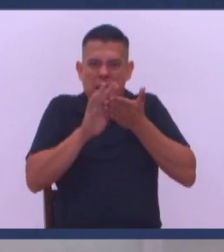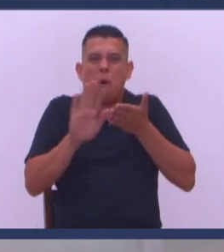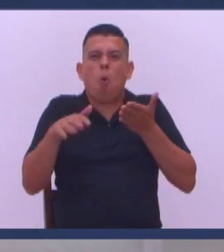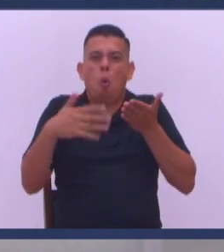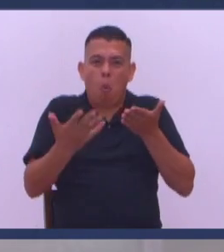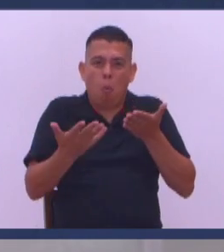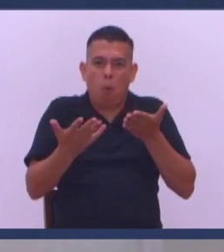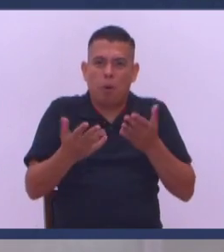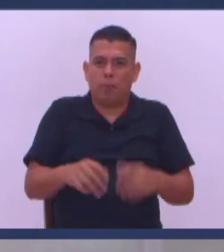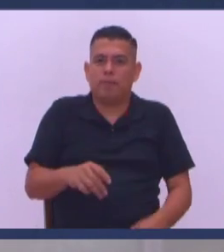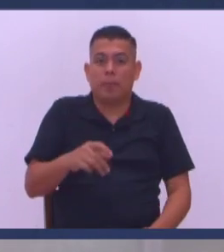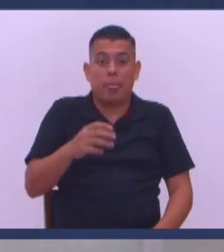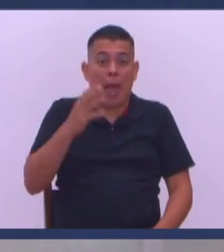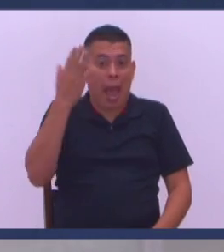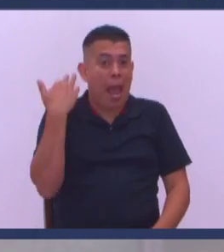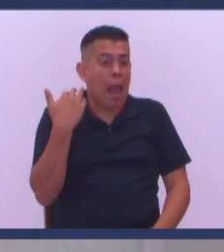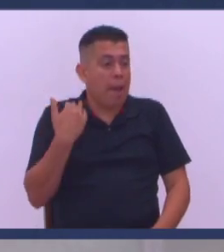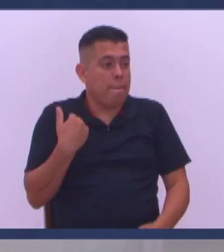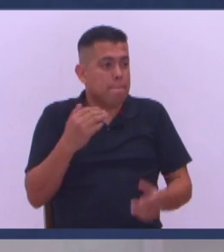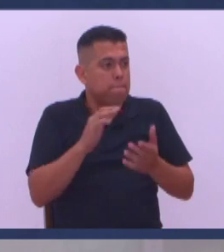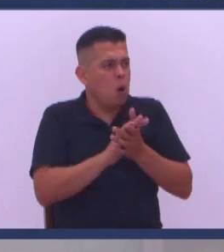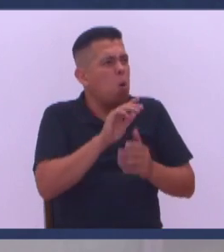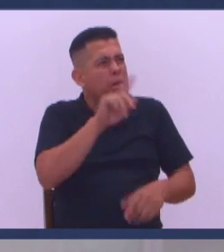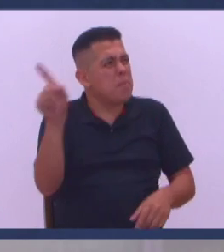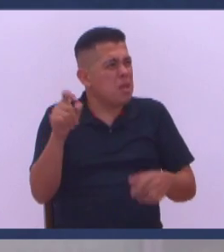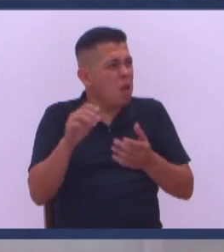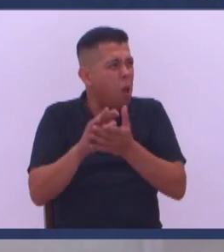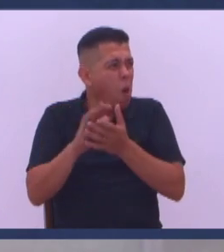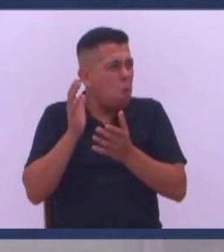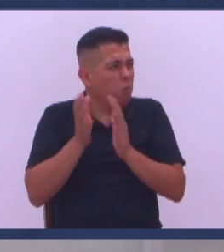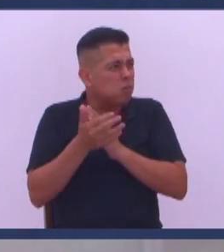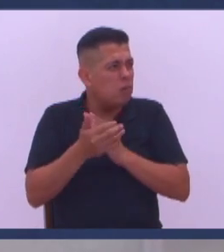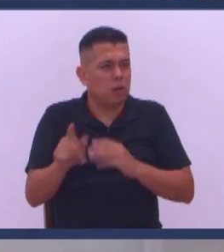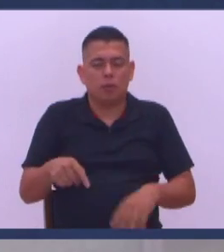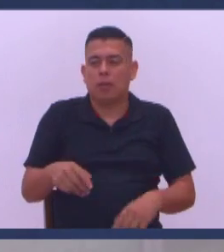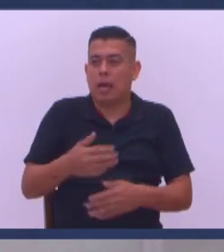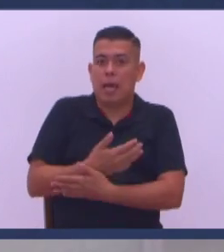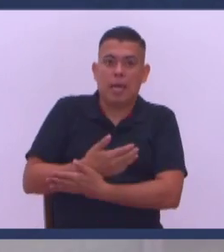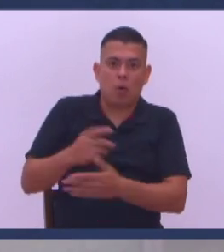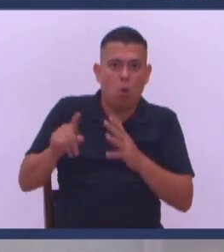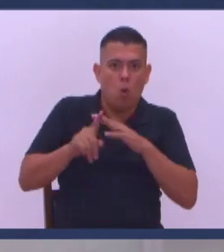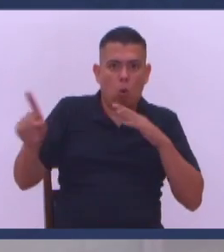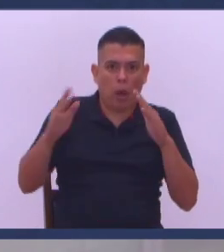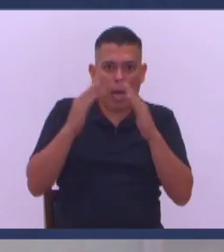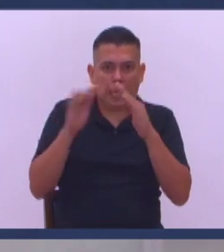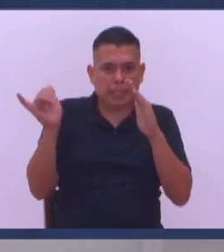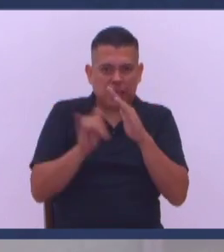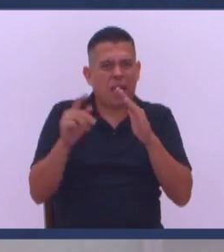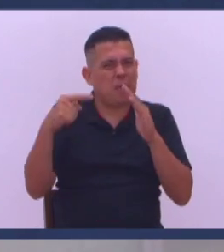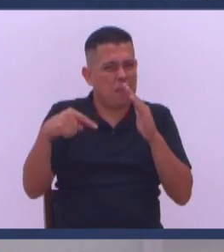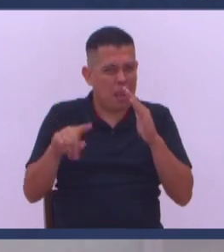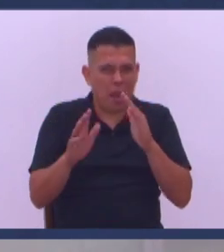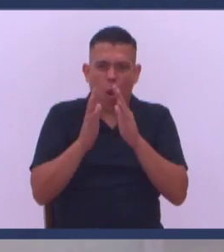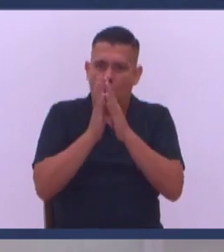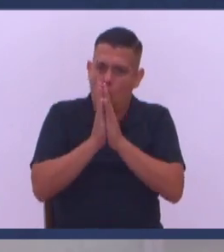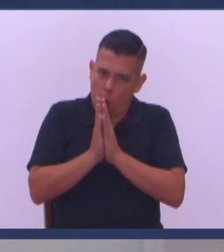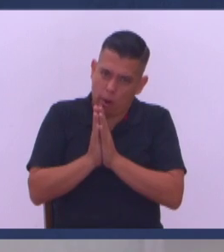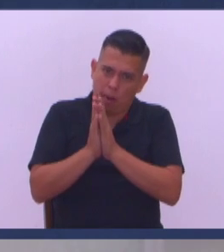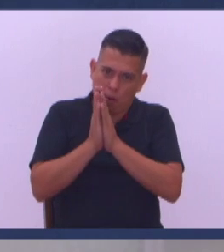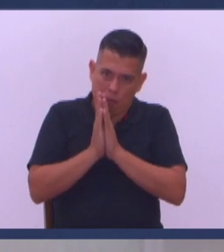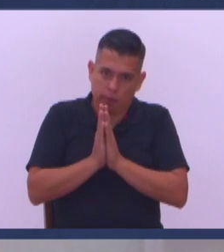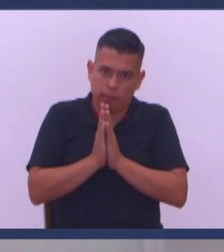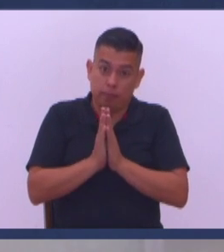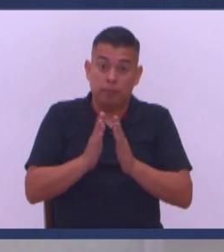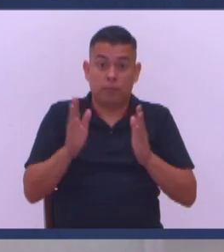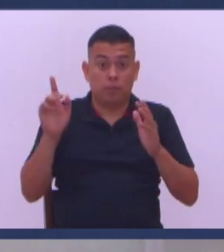Mire que mi marido No lo eche Tráigalo a la iglesia Mire que mi hijo No lo eche Tráigalo a la iglesia Le voy a hacer una cosa Que el tío meme Se lo dice a los